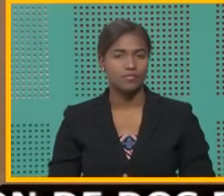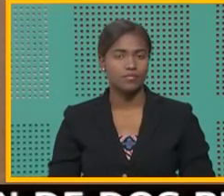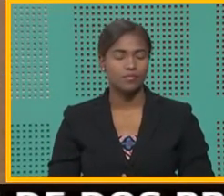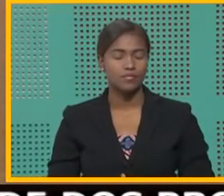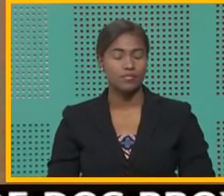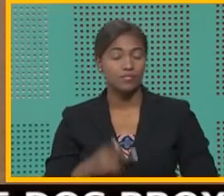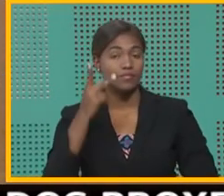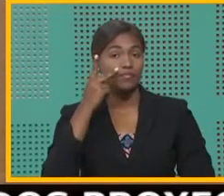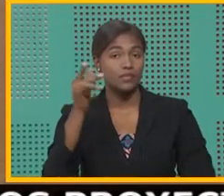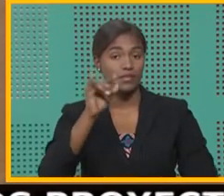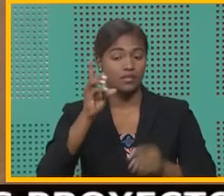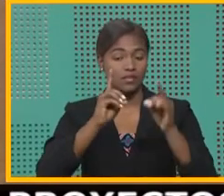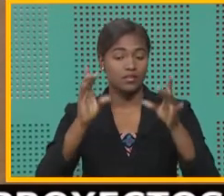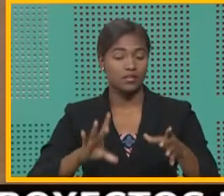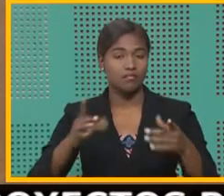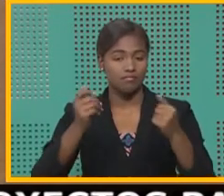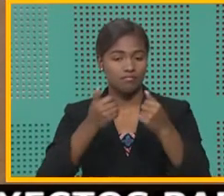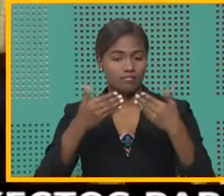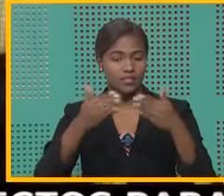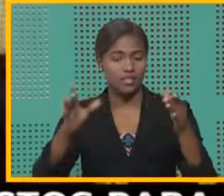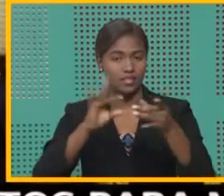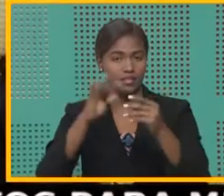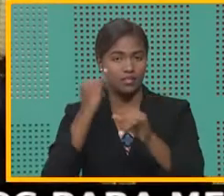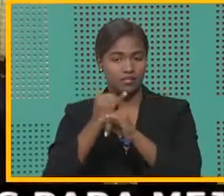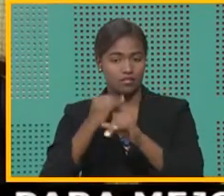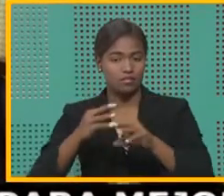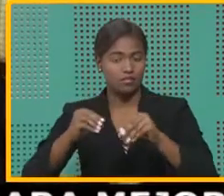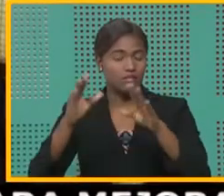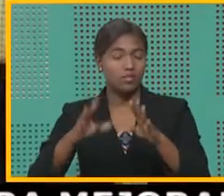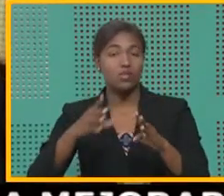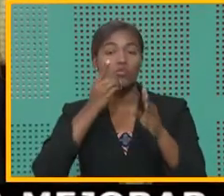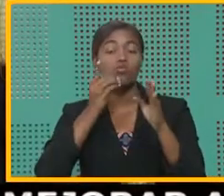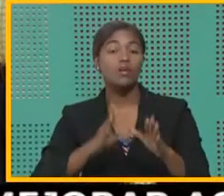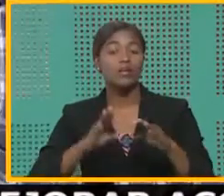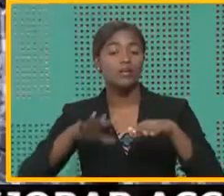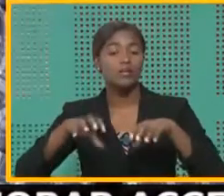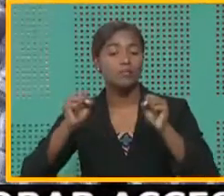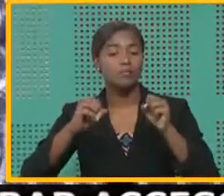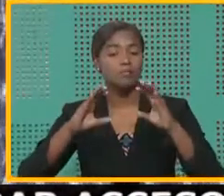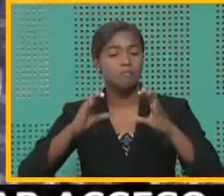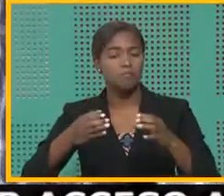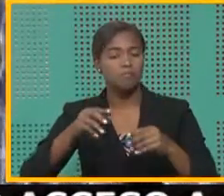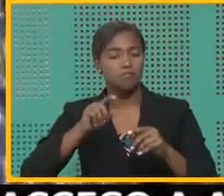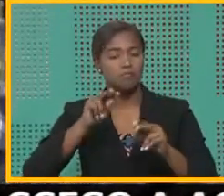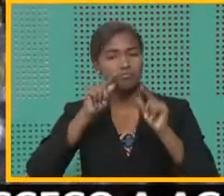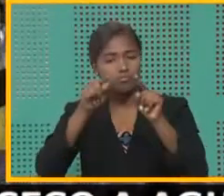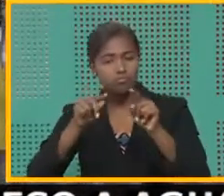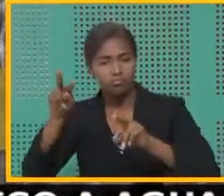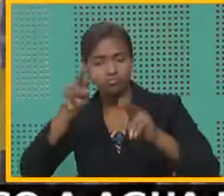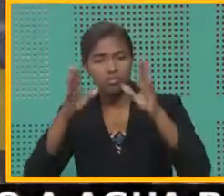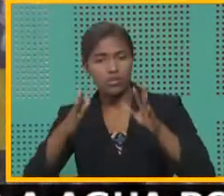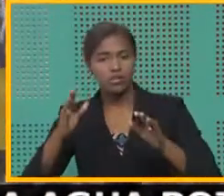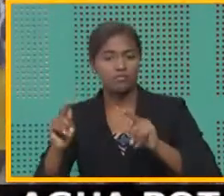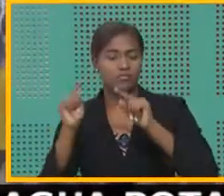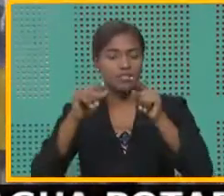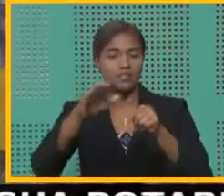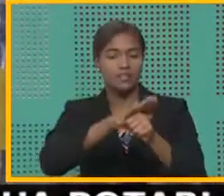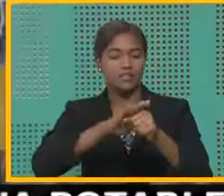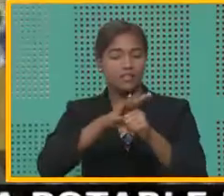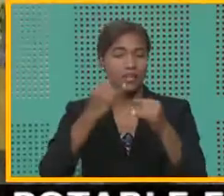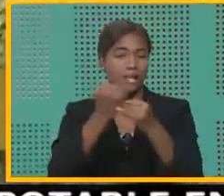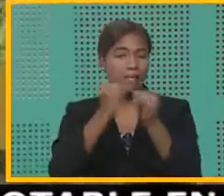Ahí lo escucharon. Bien, el director general del Instituto Agrario Dominicano realizó un recorrido de supervisión que abarcó las provincias